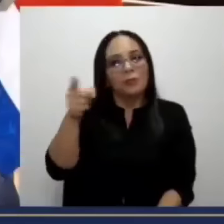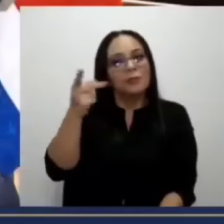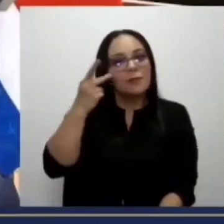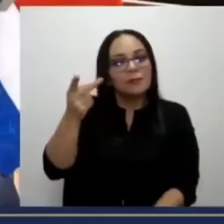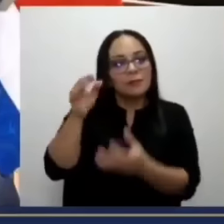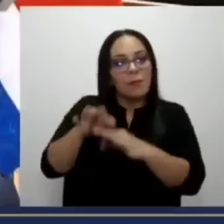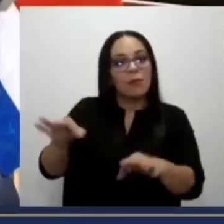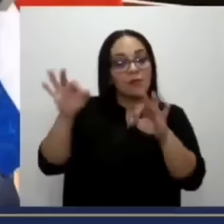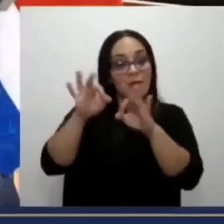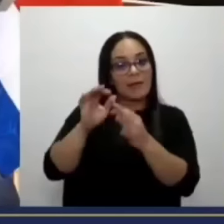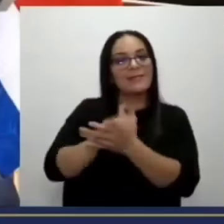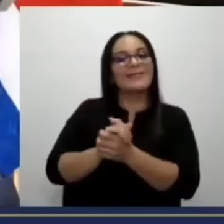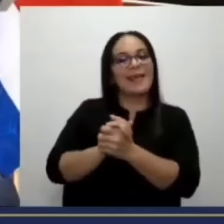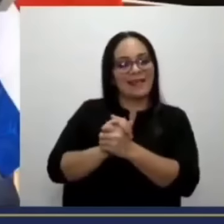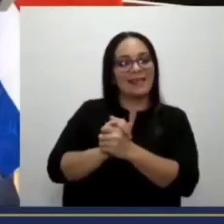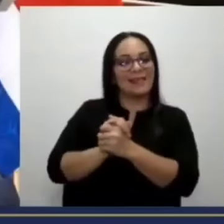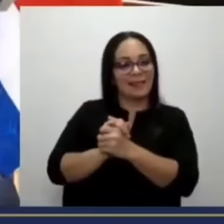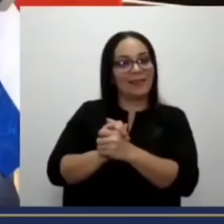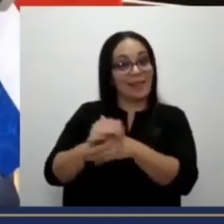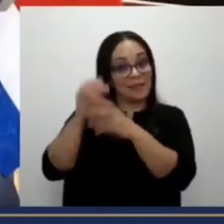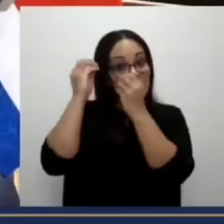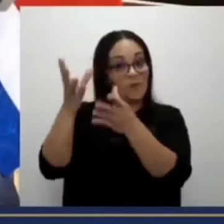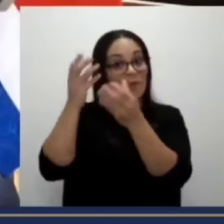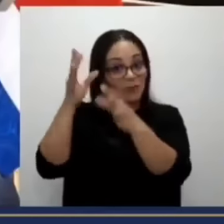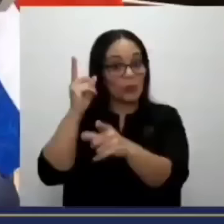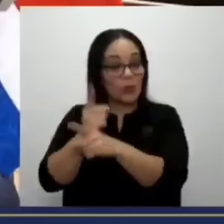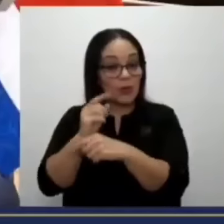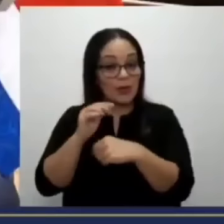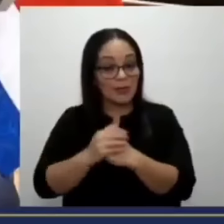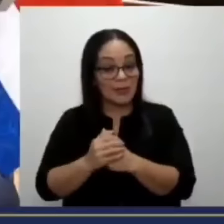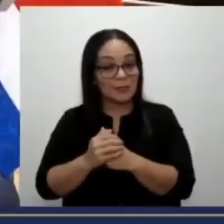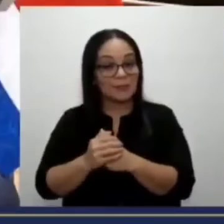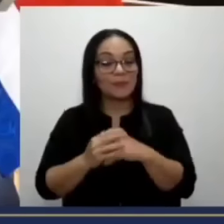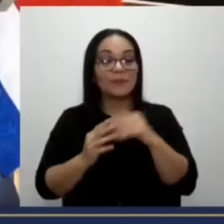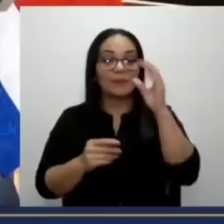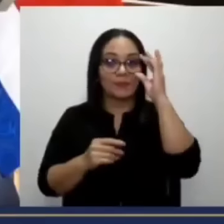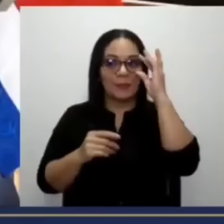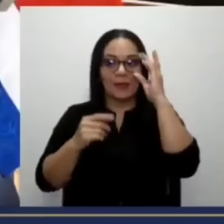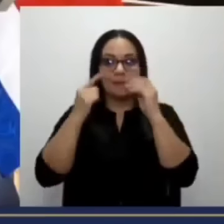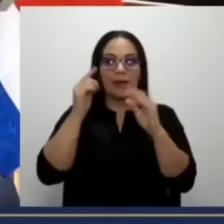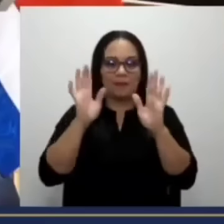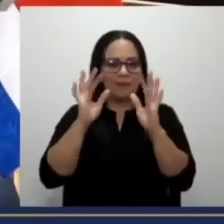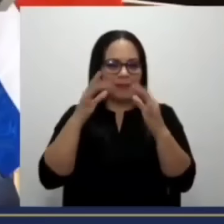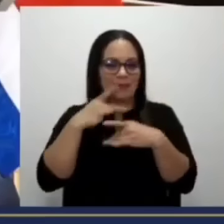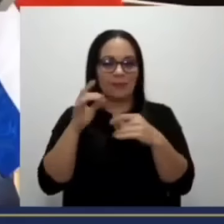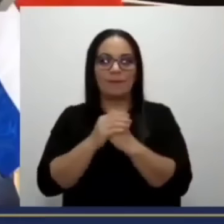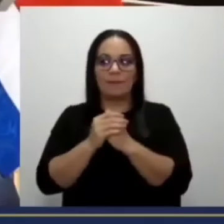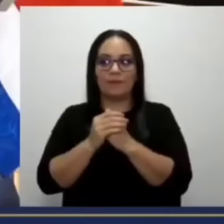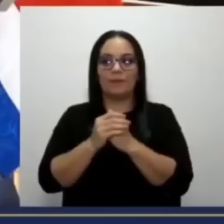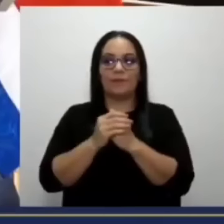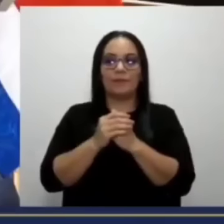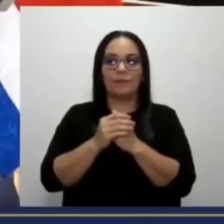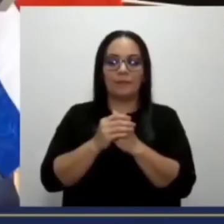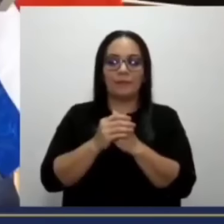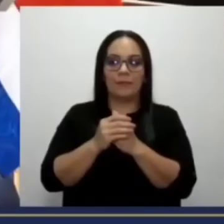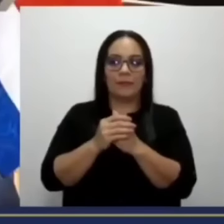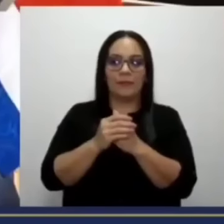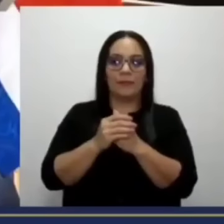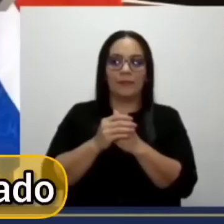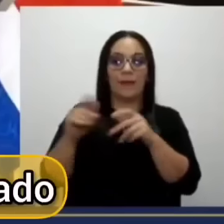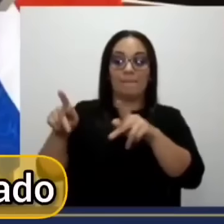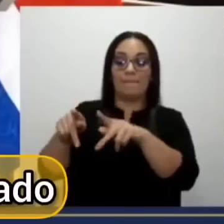de saberse informar. El periódico más prestigiado,